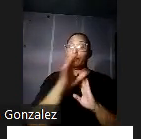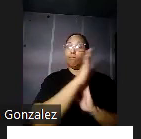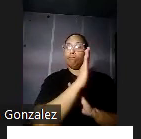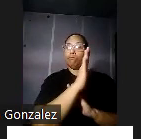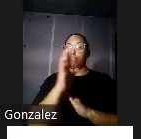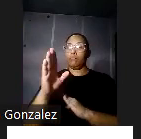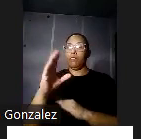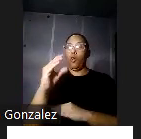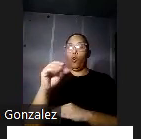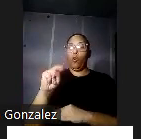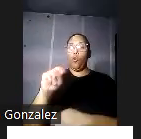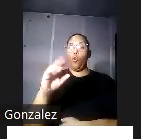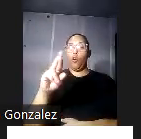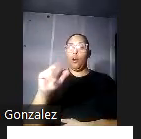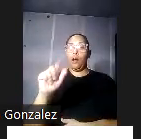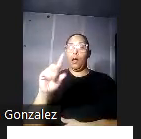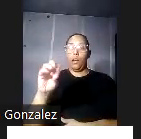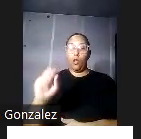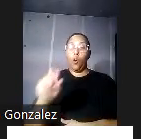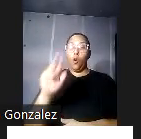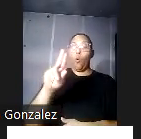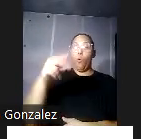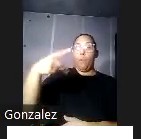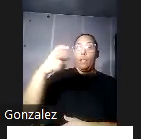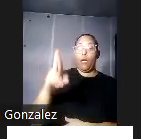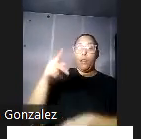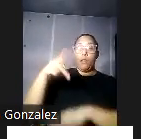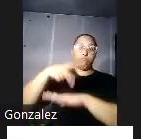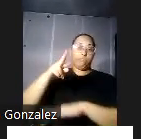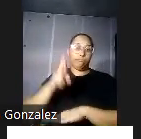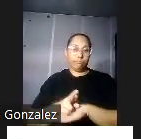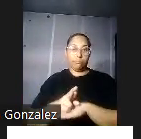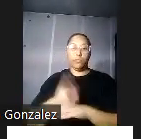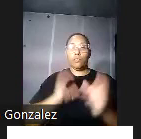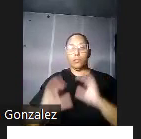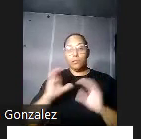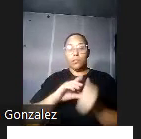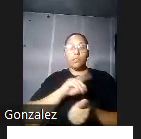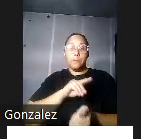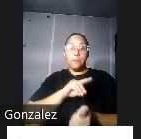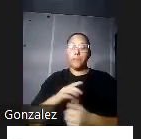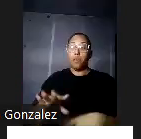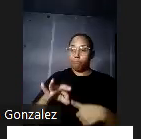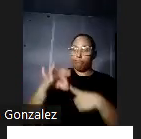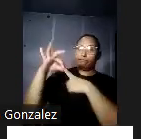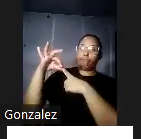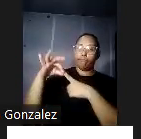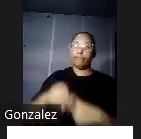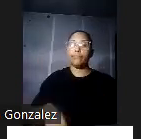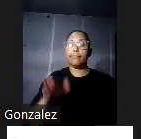Asenjo en el recinto de ciencias médicas de la Universidad de Puerto Rico anunció su descubrimiento y cito